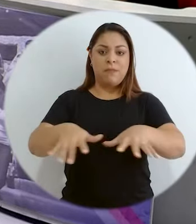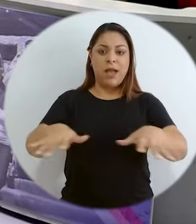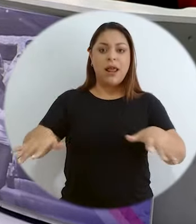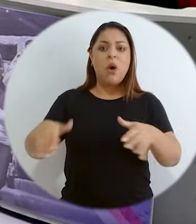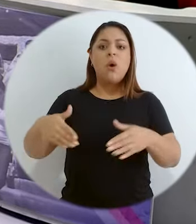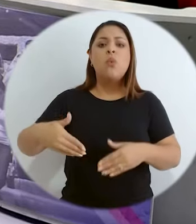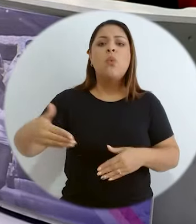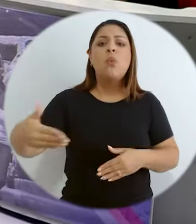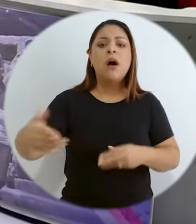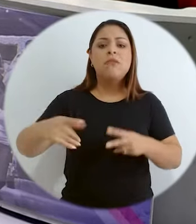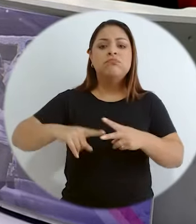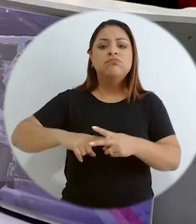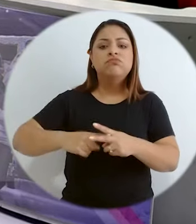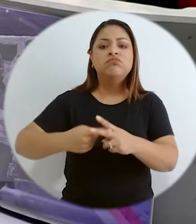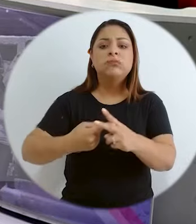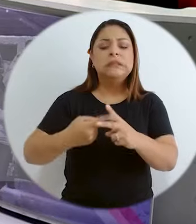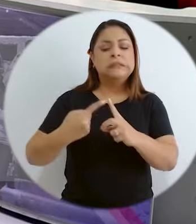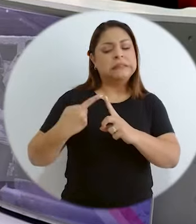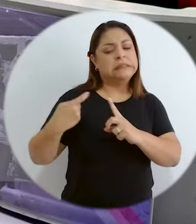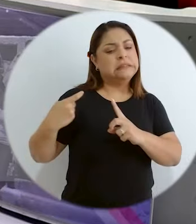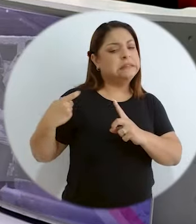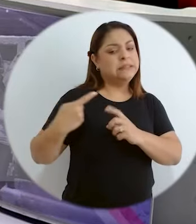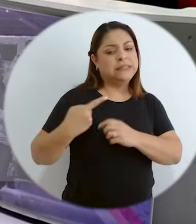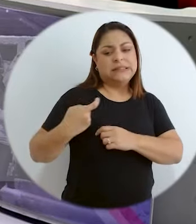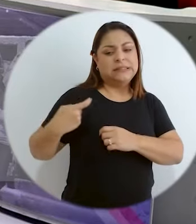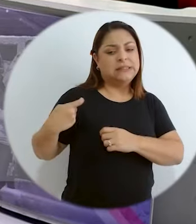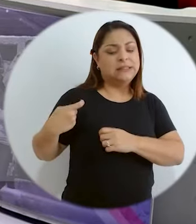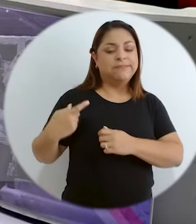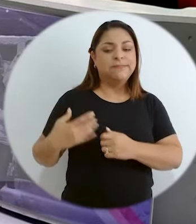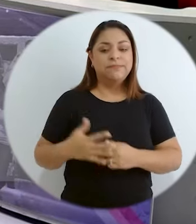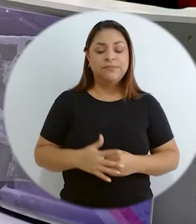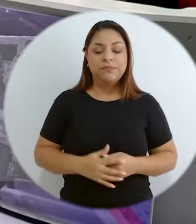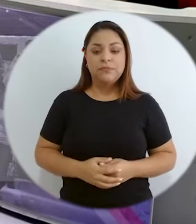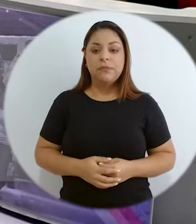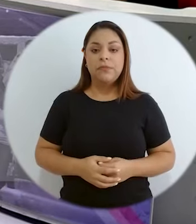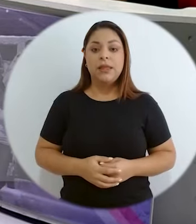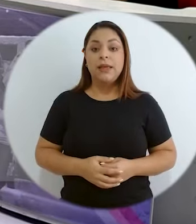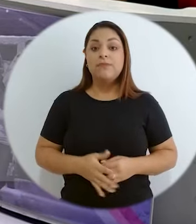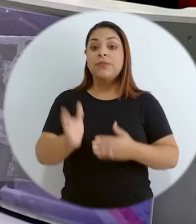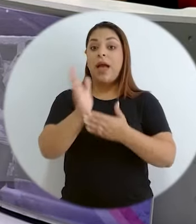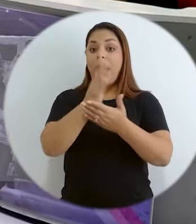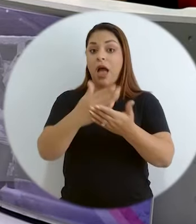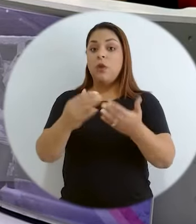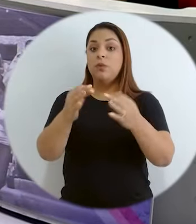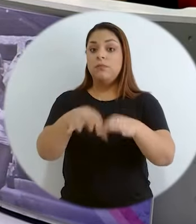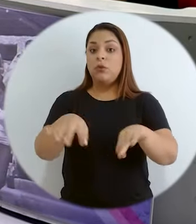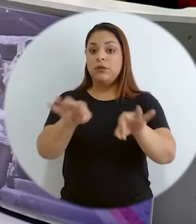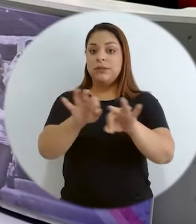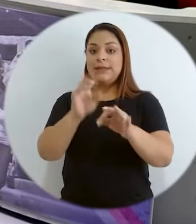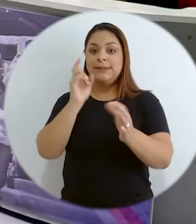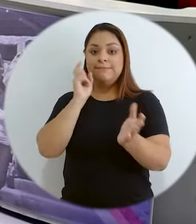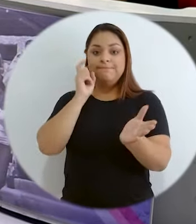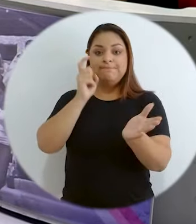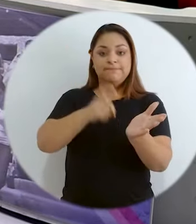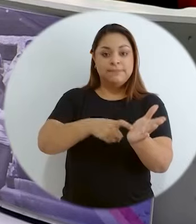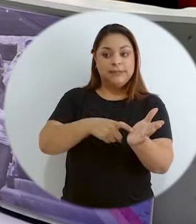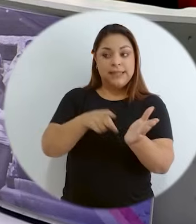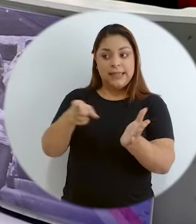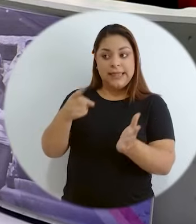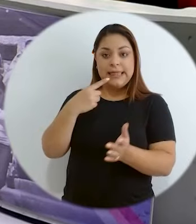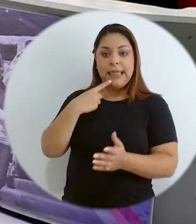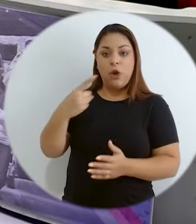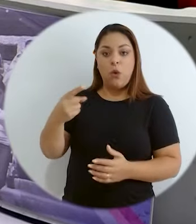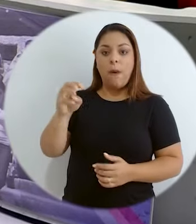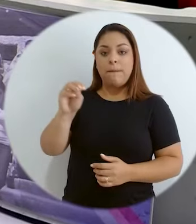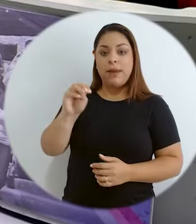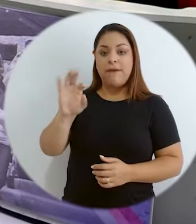muy recientes. Y aquí rescato también algo que mencionó María Fernanda, en